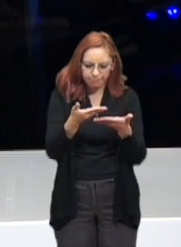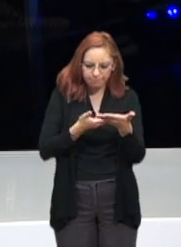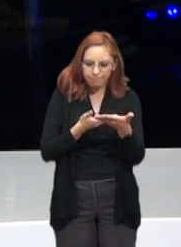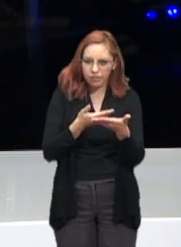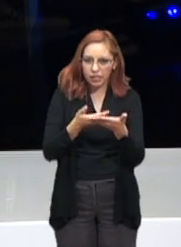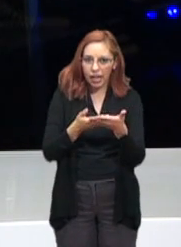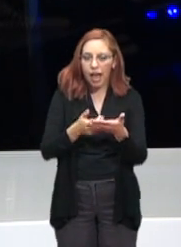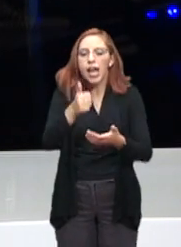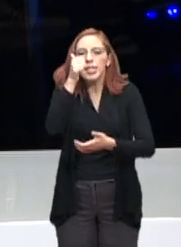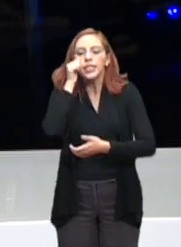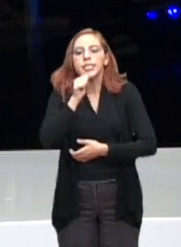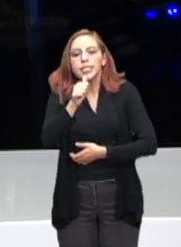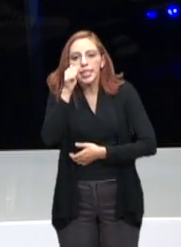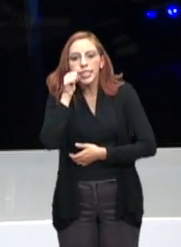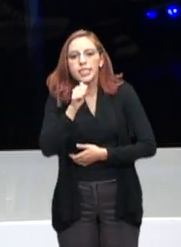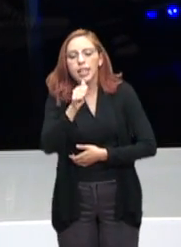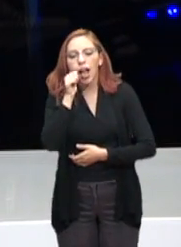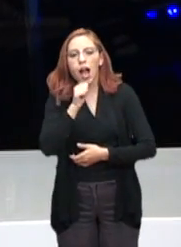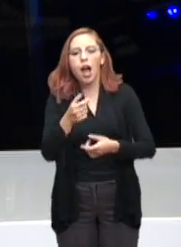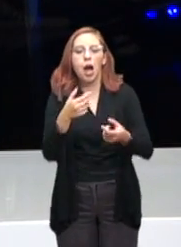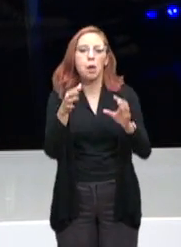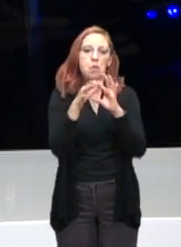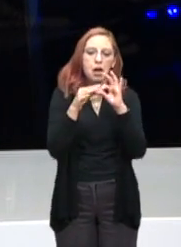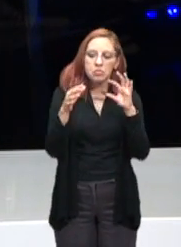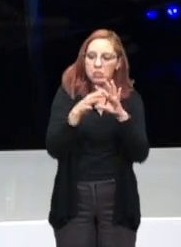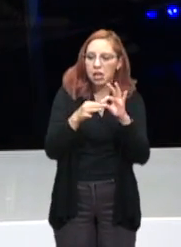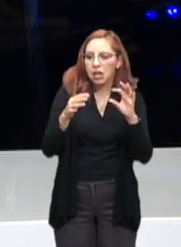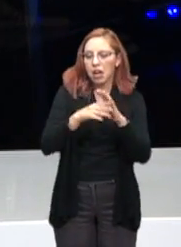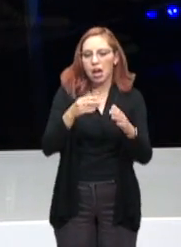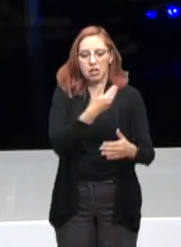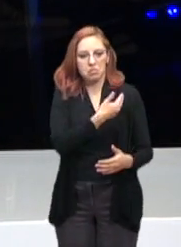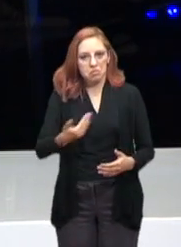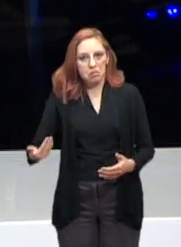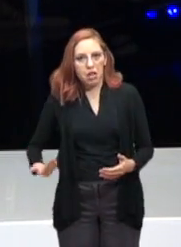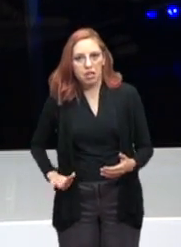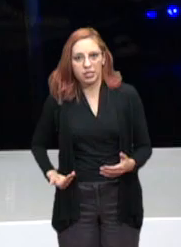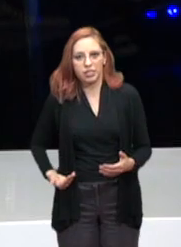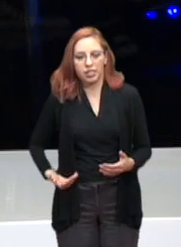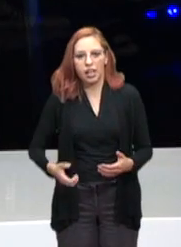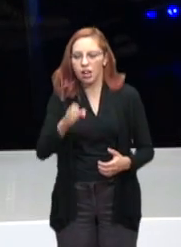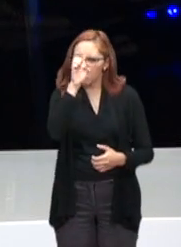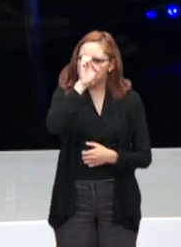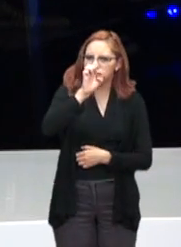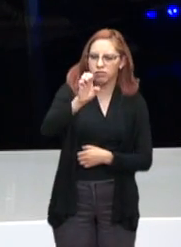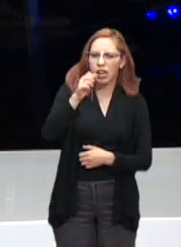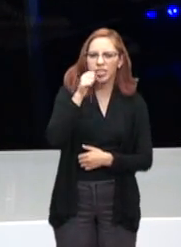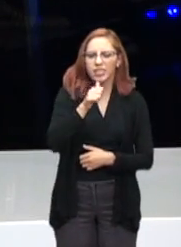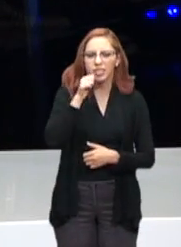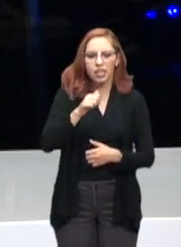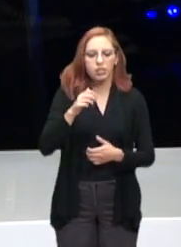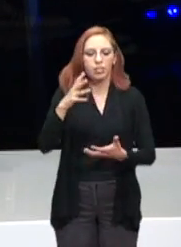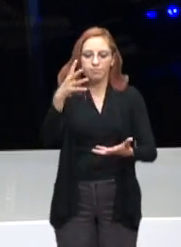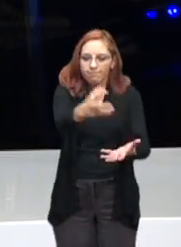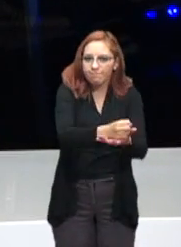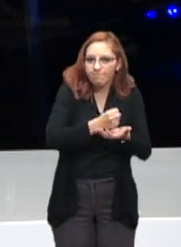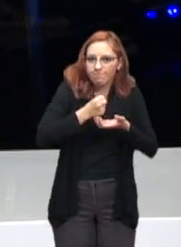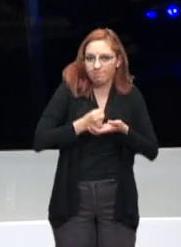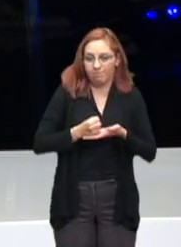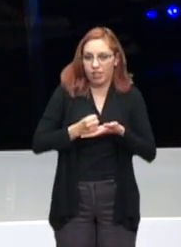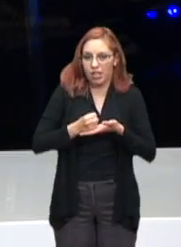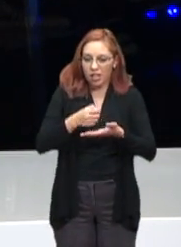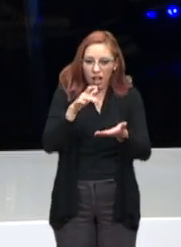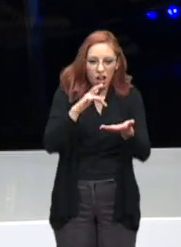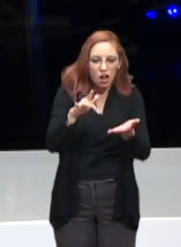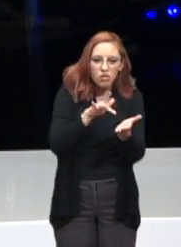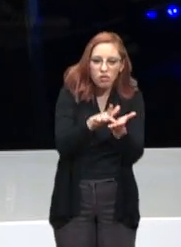Siempre se ha hecho mención del presidente de la República de esa corrupción. Por eso, el recoger estas bolsas, estos recursos, estos